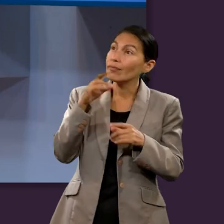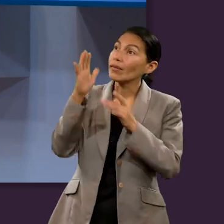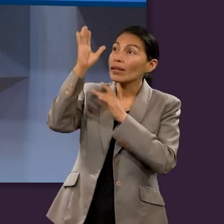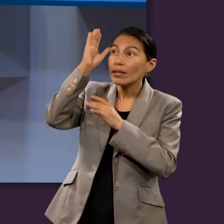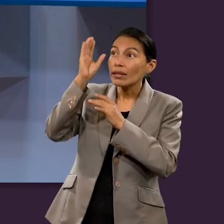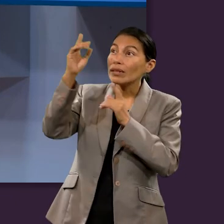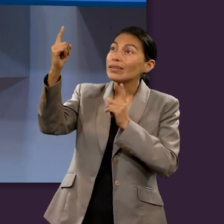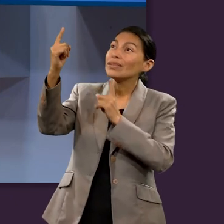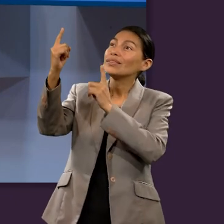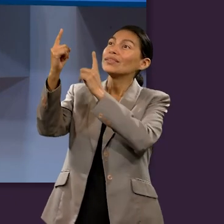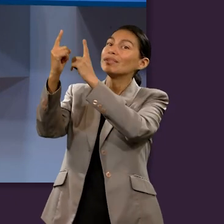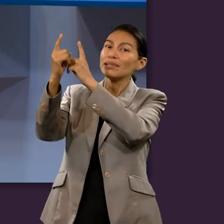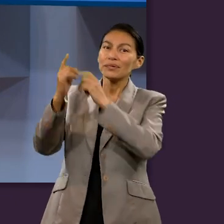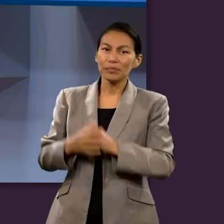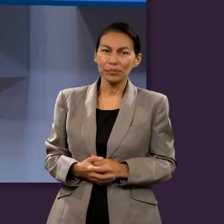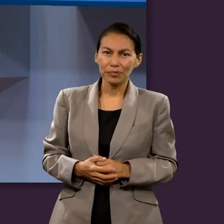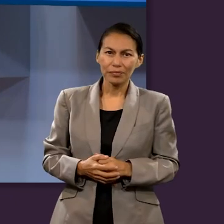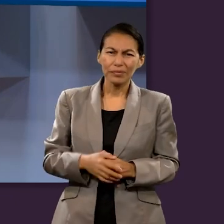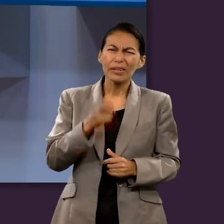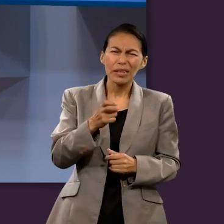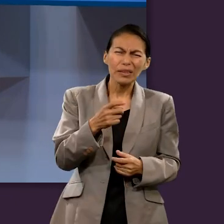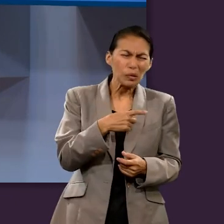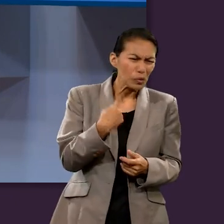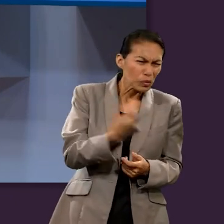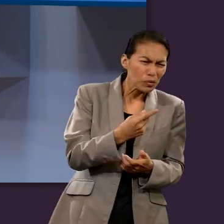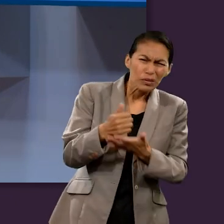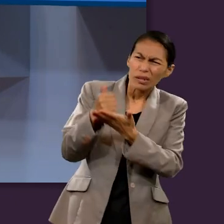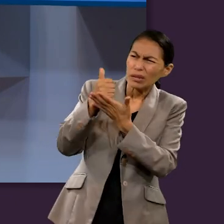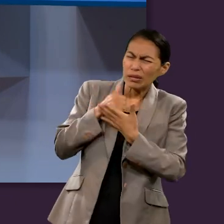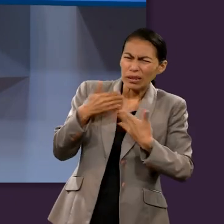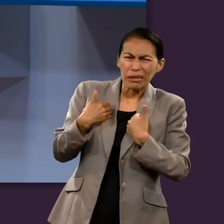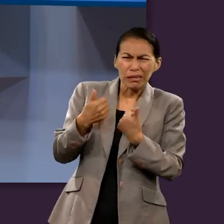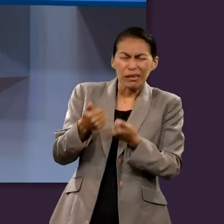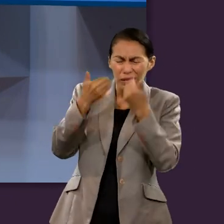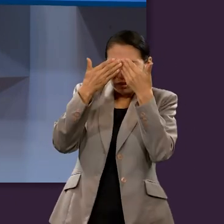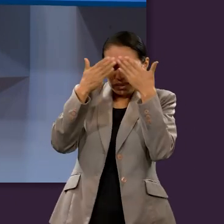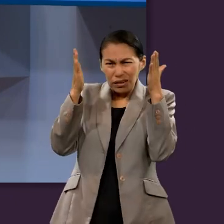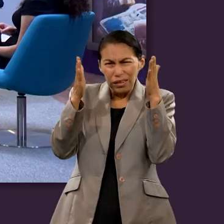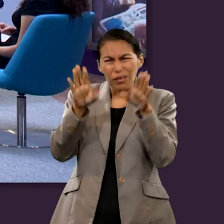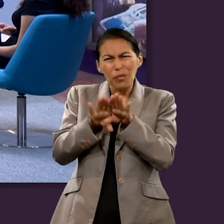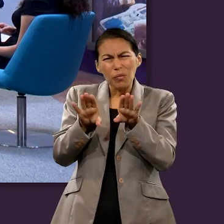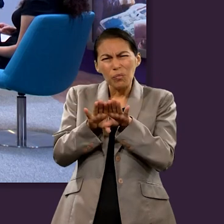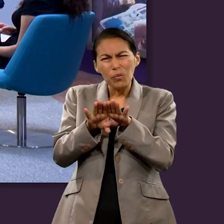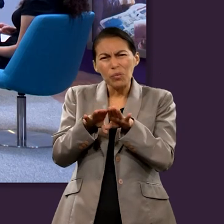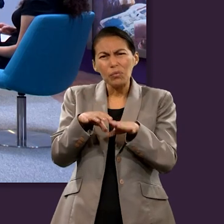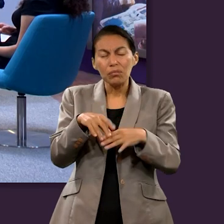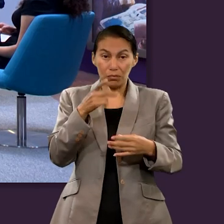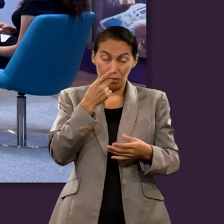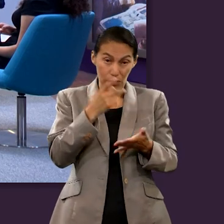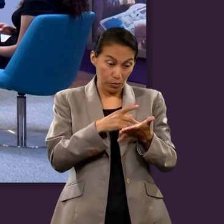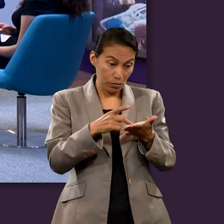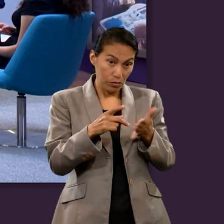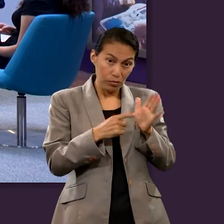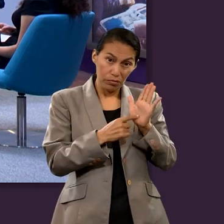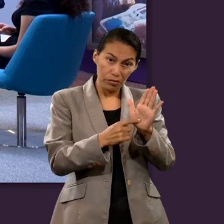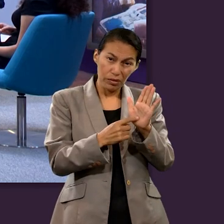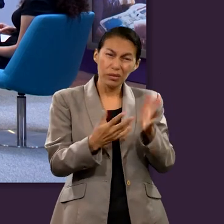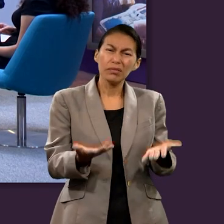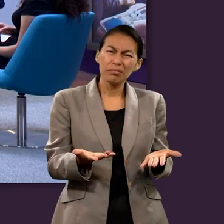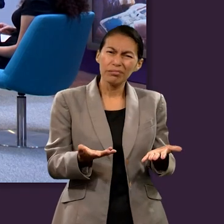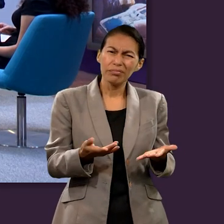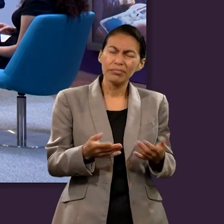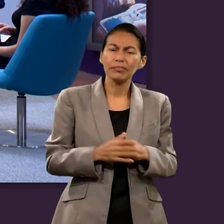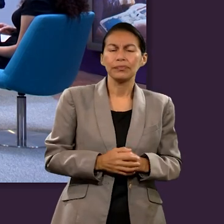Ahora, este pensamiento, ¿cómo nos ayuda a comprender lo que Pablo realmente quiso expresar? Bueno,